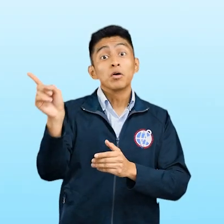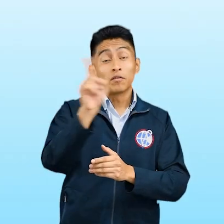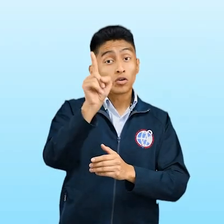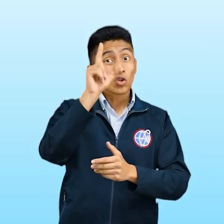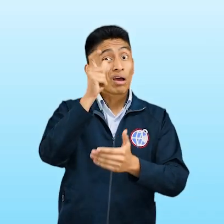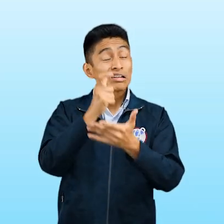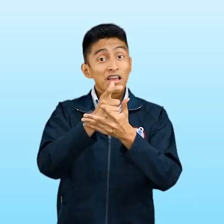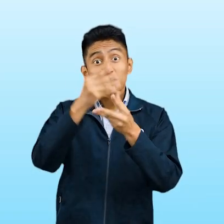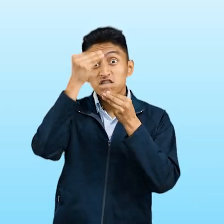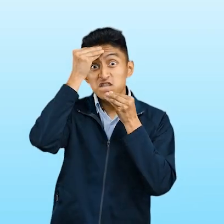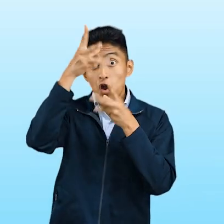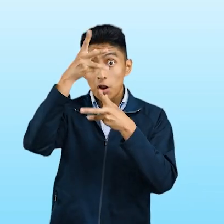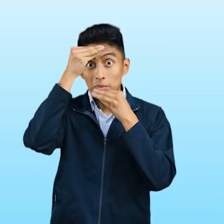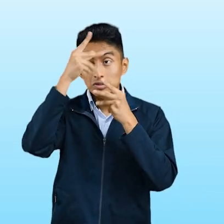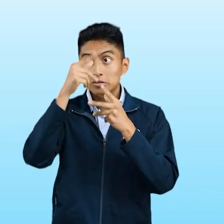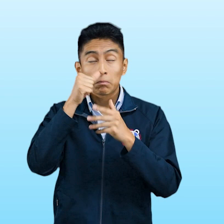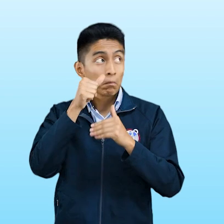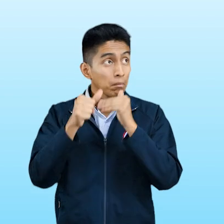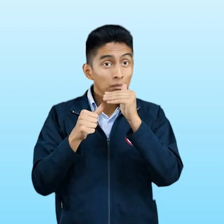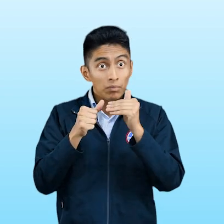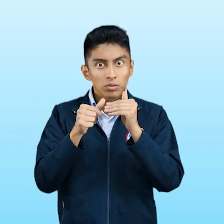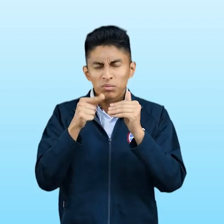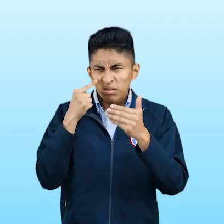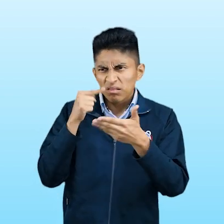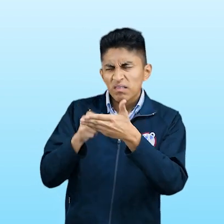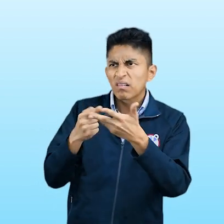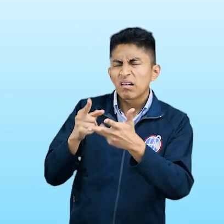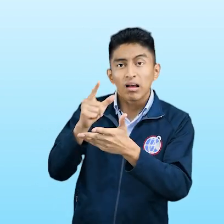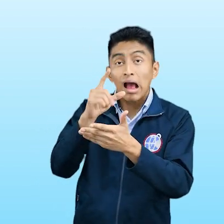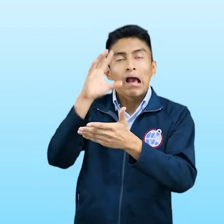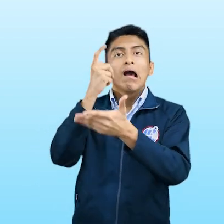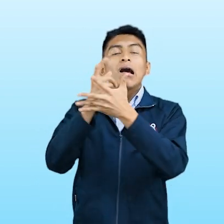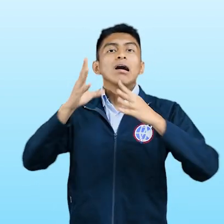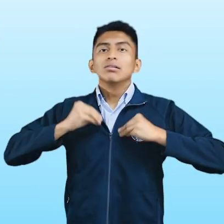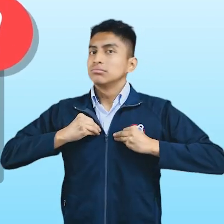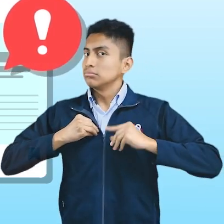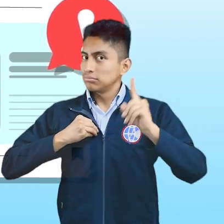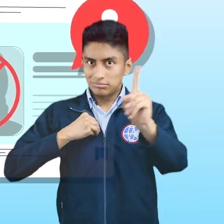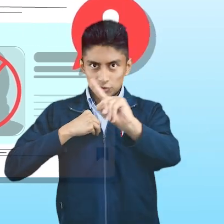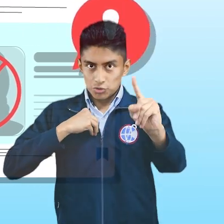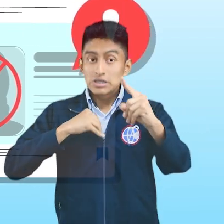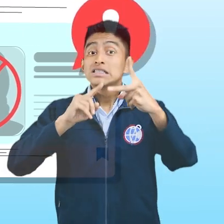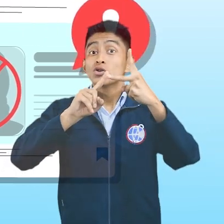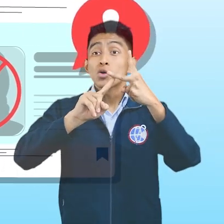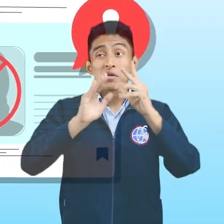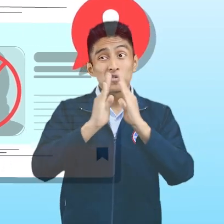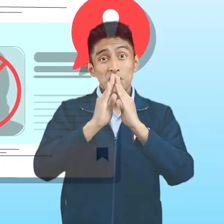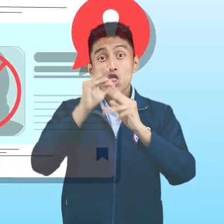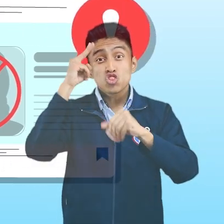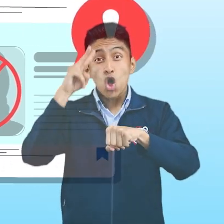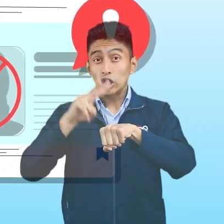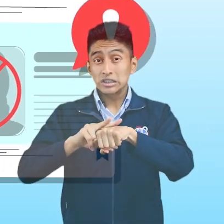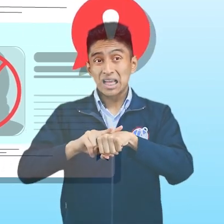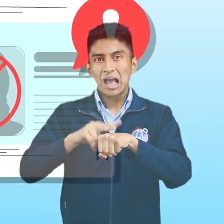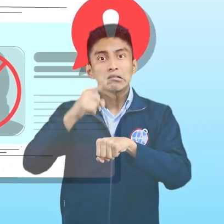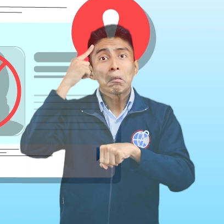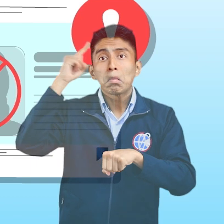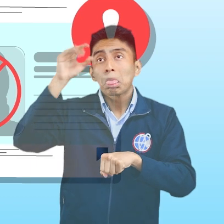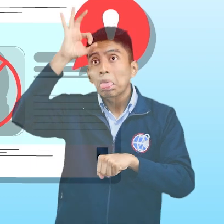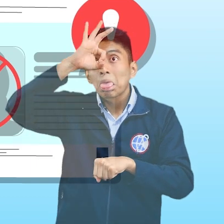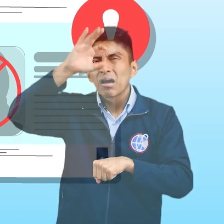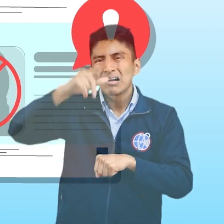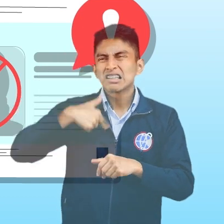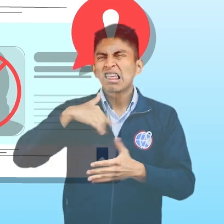No creas en información que no puede ser comprobada. Evita compartir información o noticias